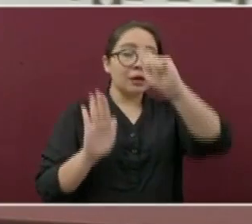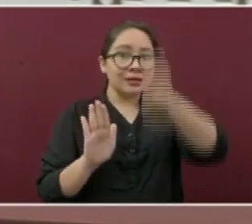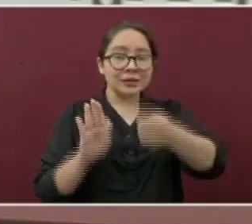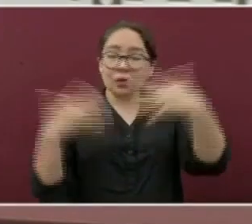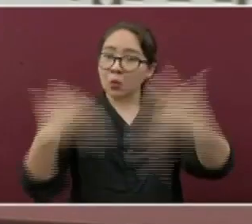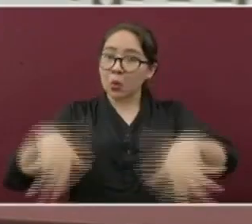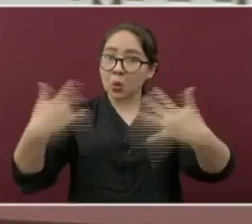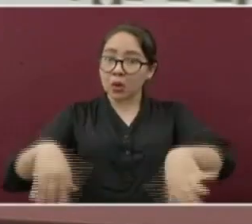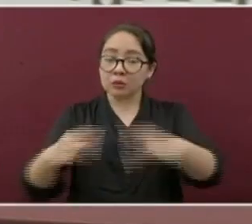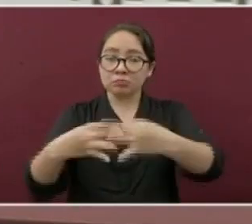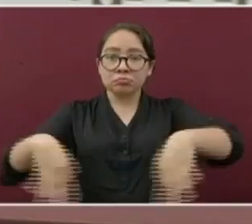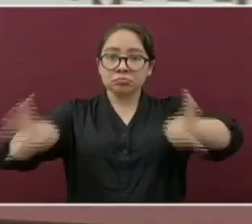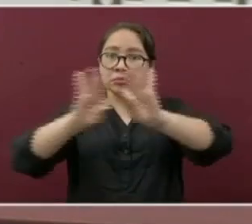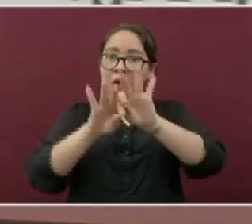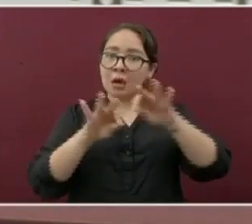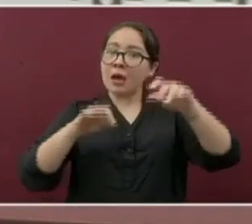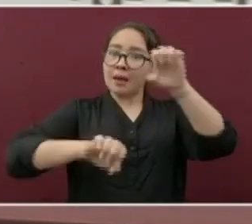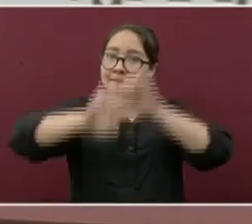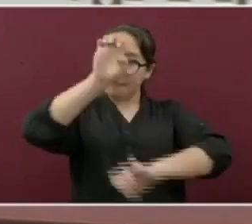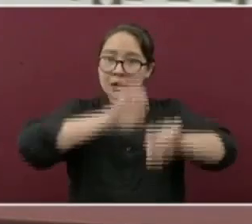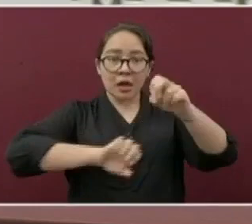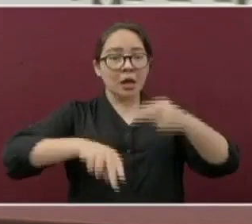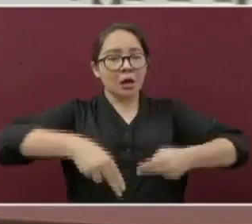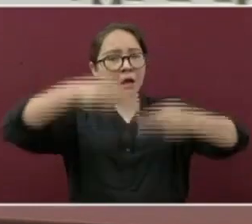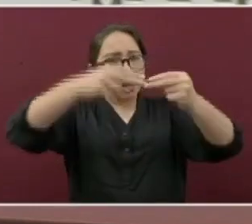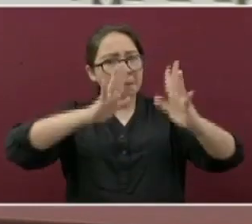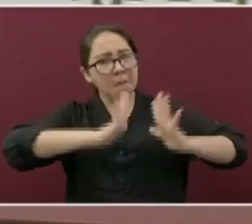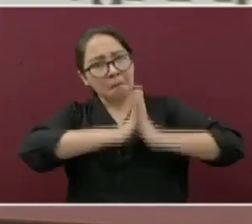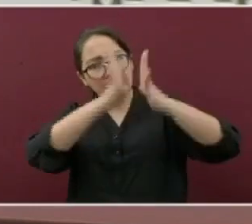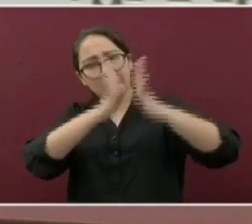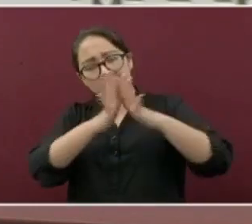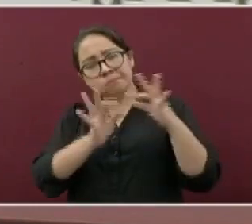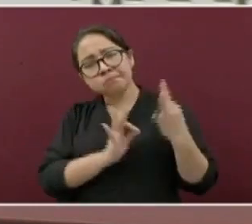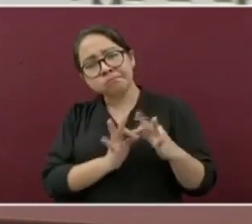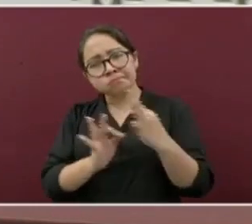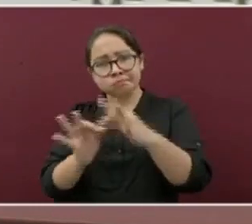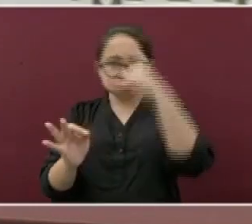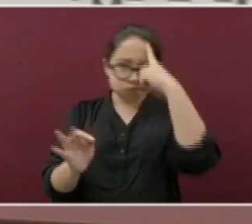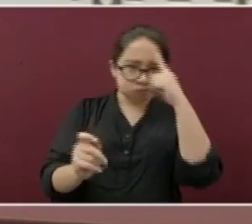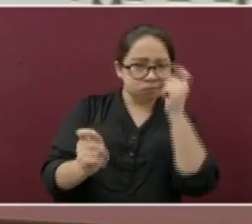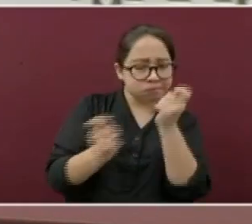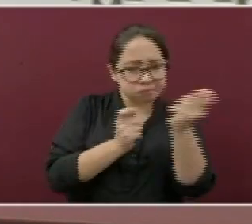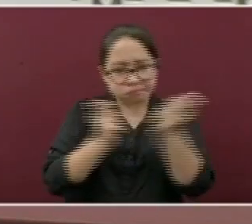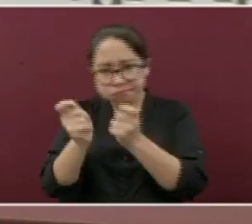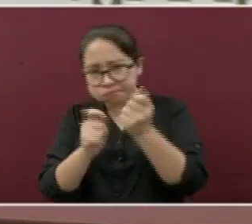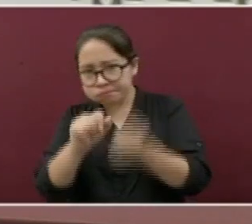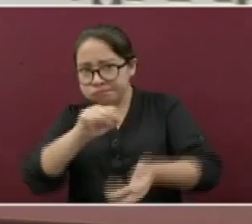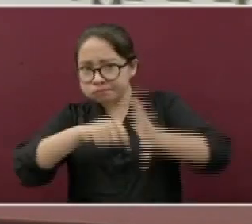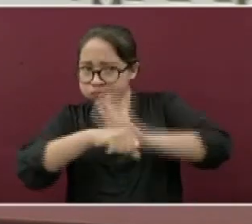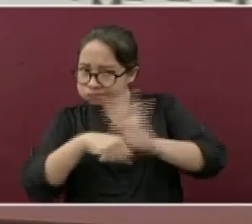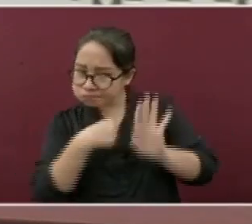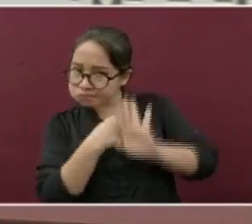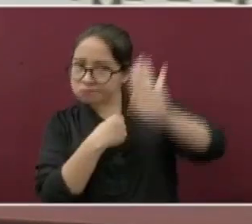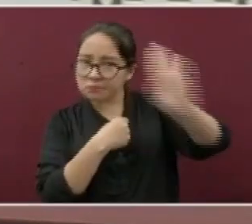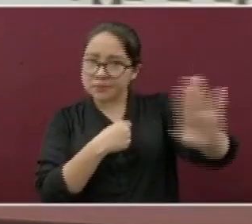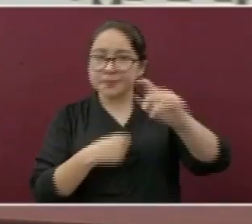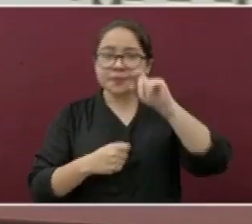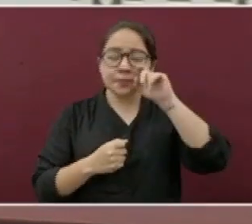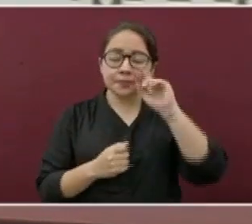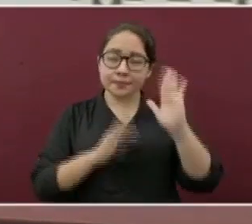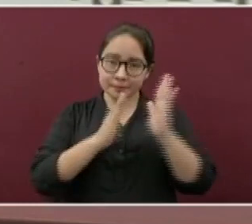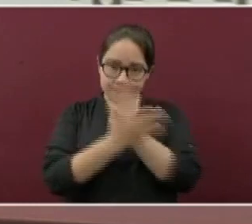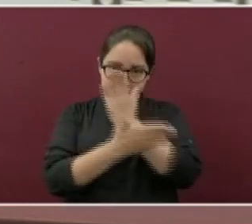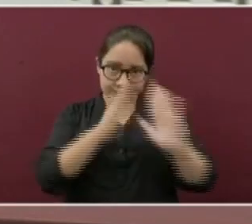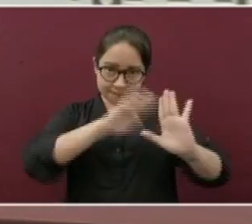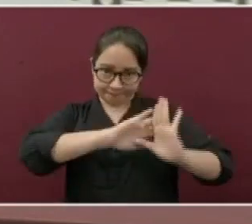participación activa del sector empresarial en la prevención y control de COVID-19. Por otro lado,